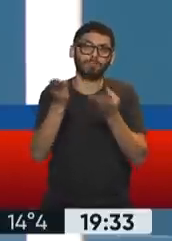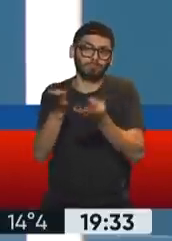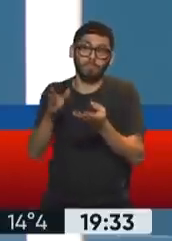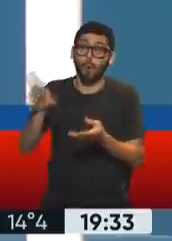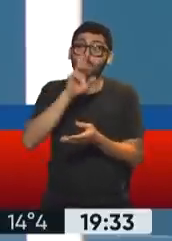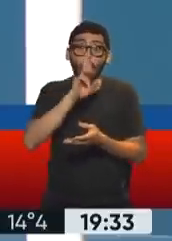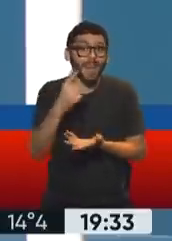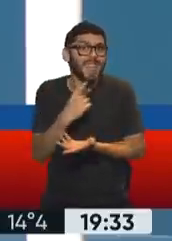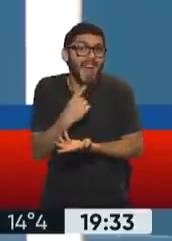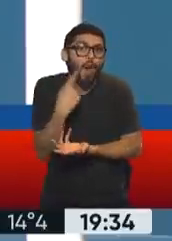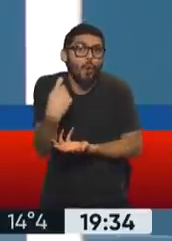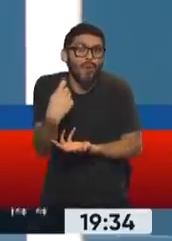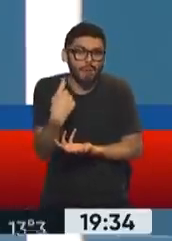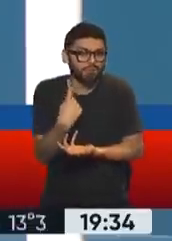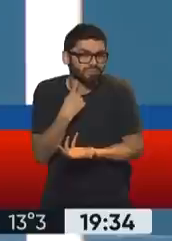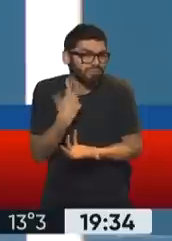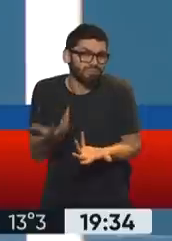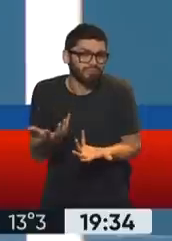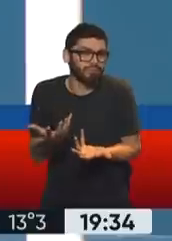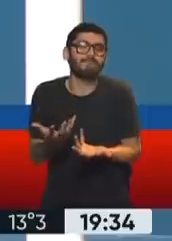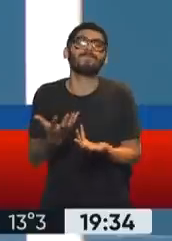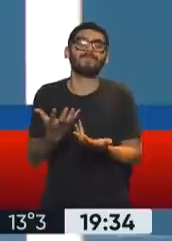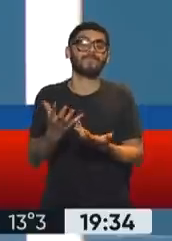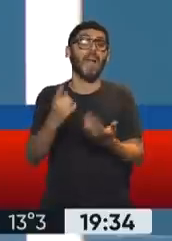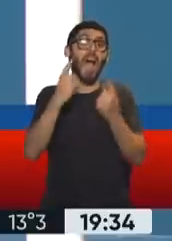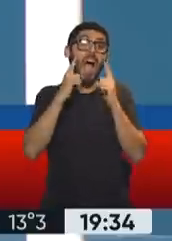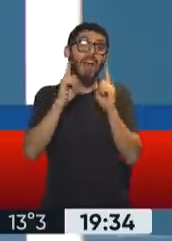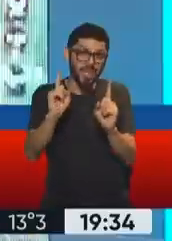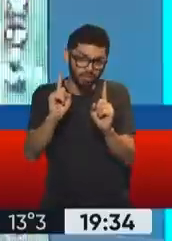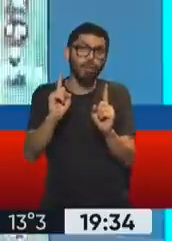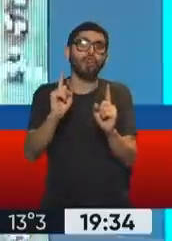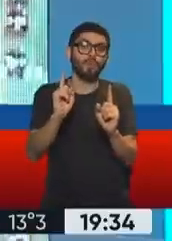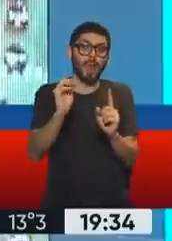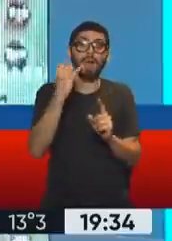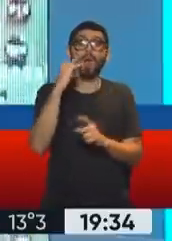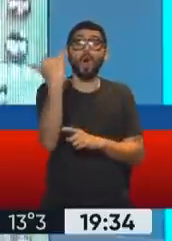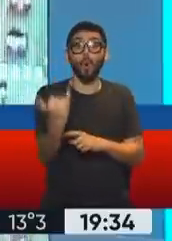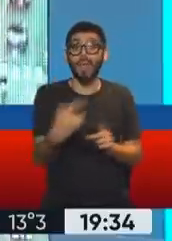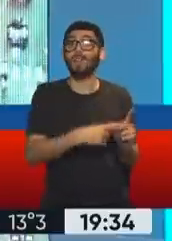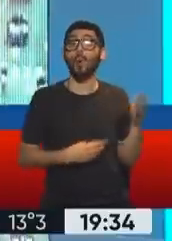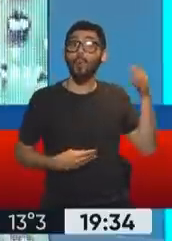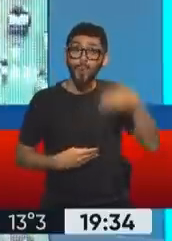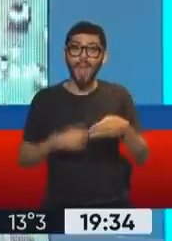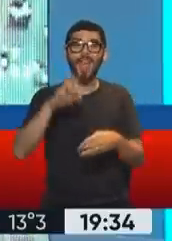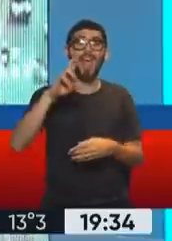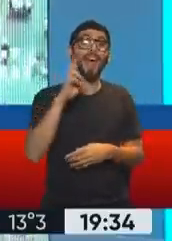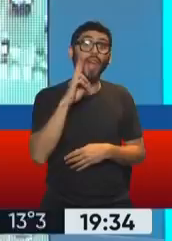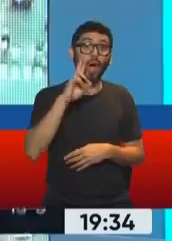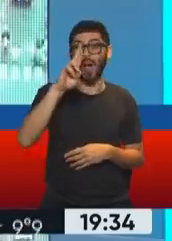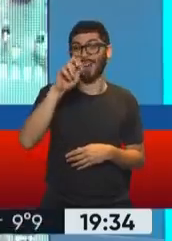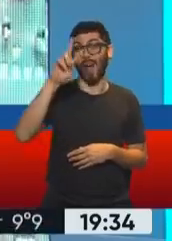mujeres que se quieren jubilar en la Argentina y que todavía no pueden. Así que de a ti todo, apretar atención. El jueves, cuando viene María Fernández Robert, aquí,